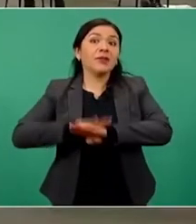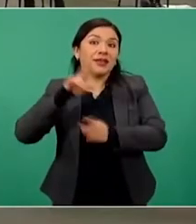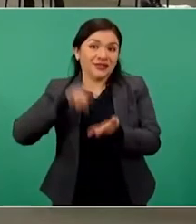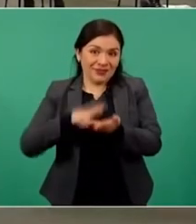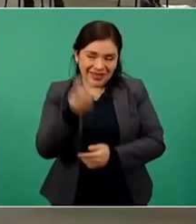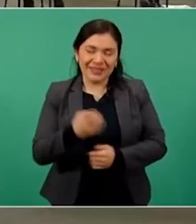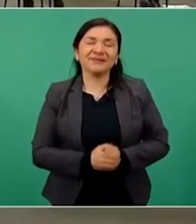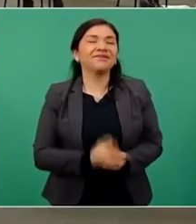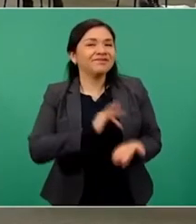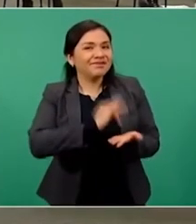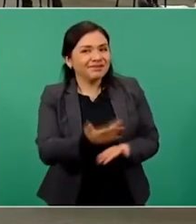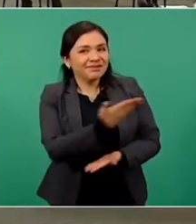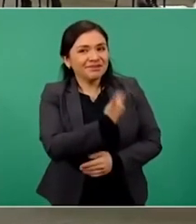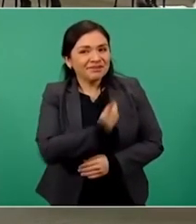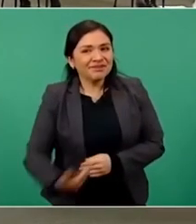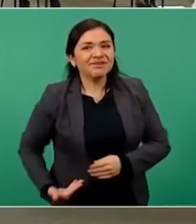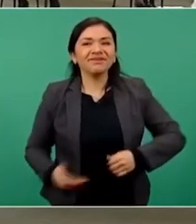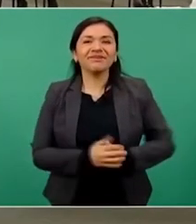gracias, señor presidente.